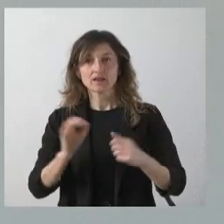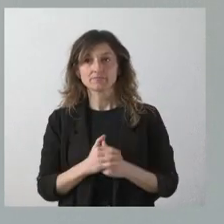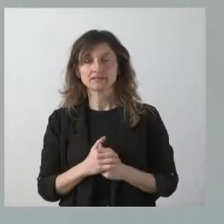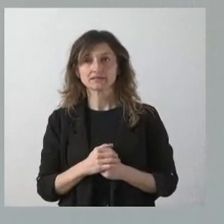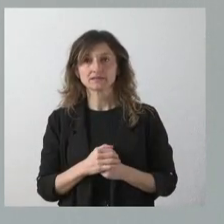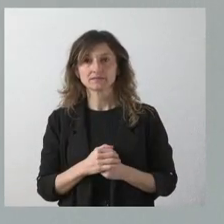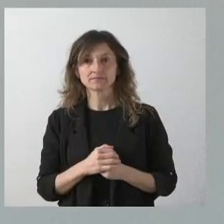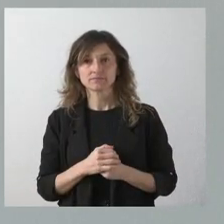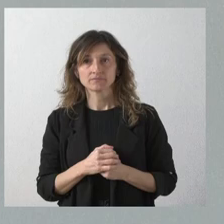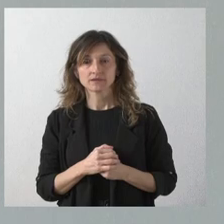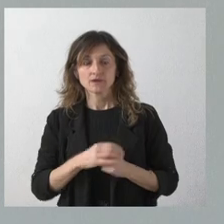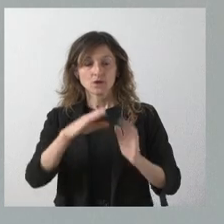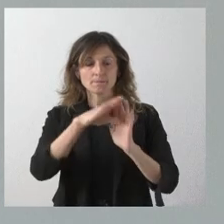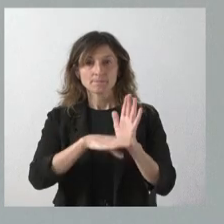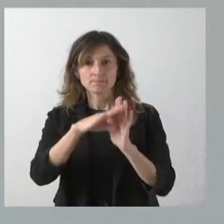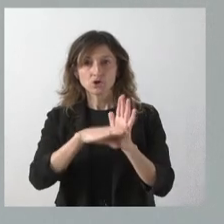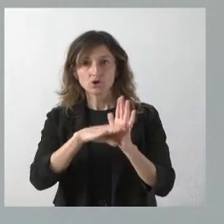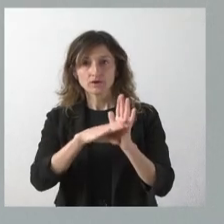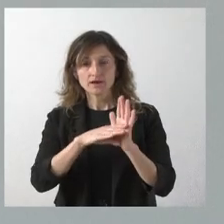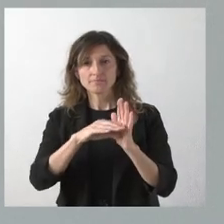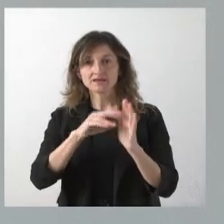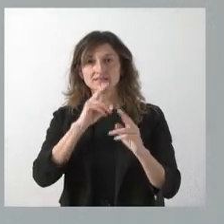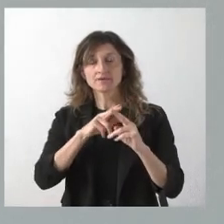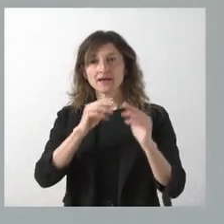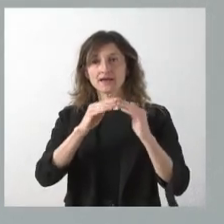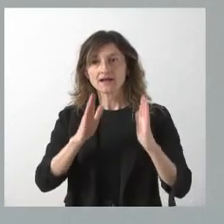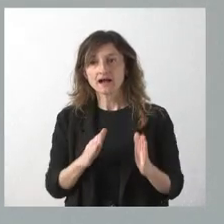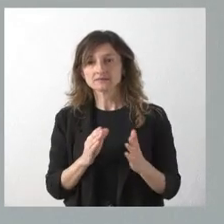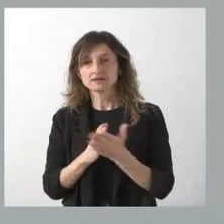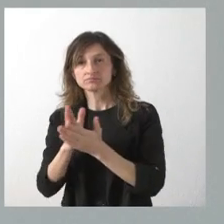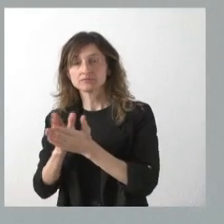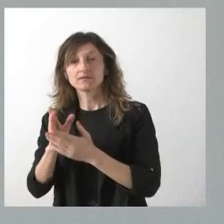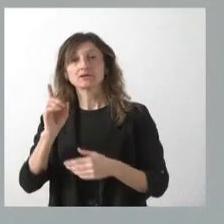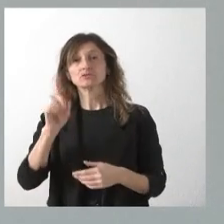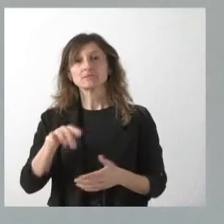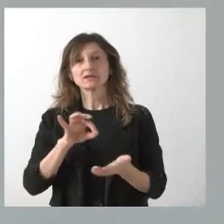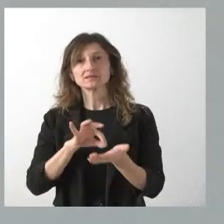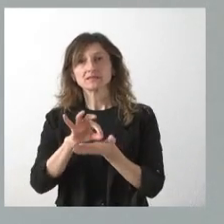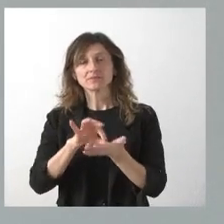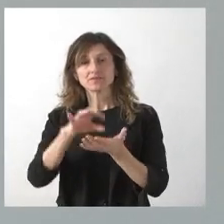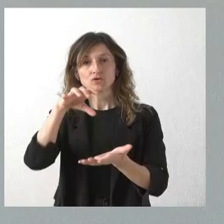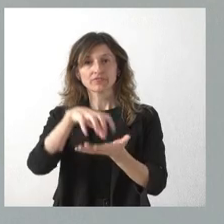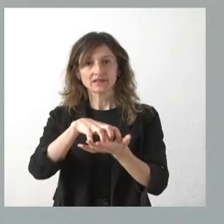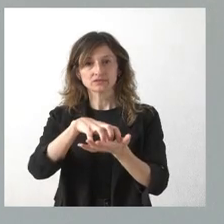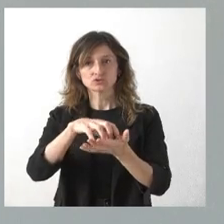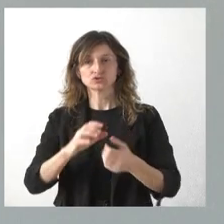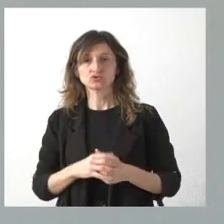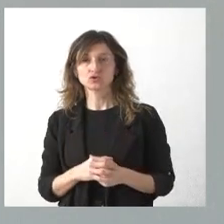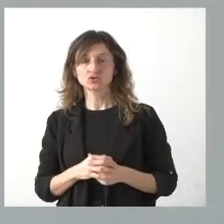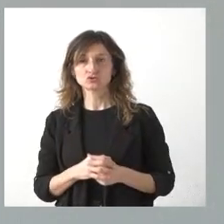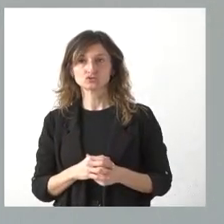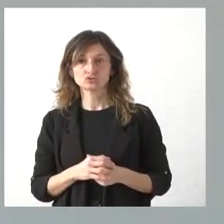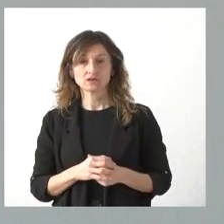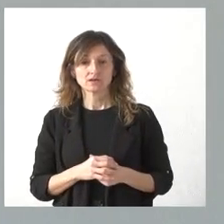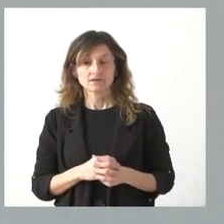desde el programa en casa hasta el INTECU, pero también los servicios en los propios centros que establecen